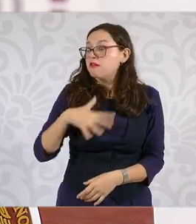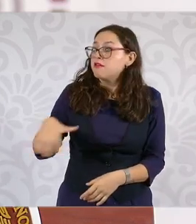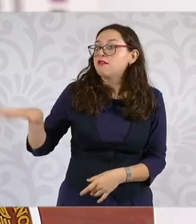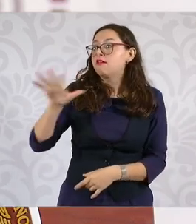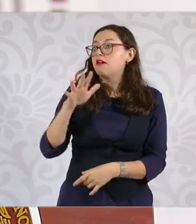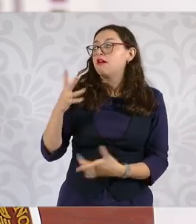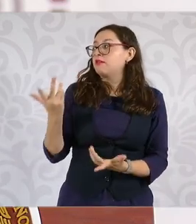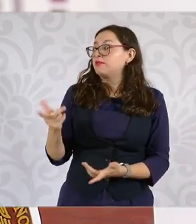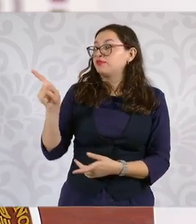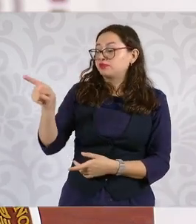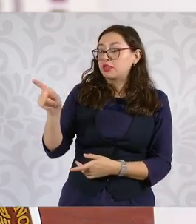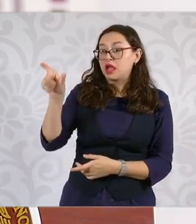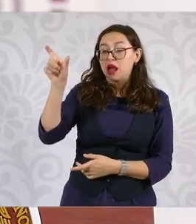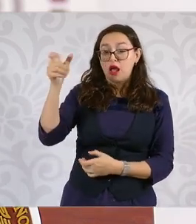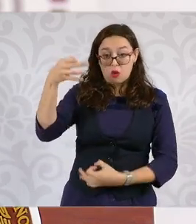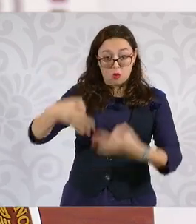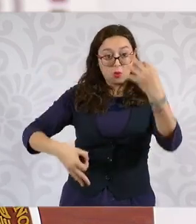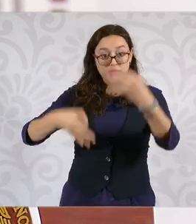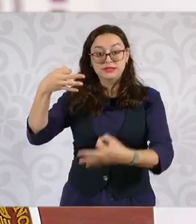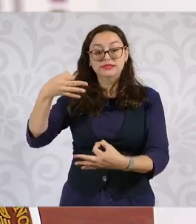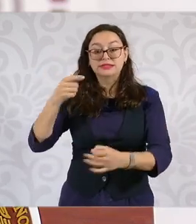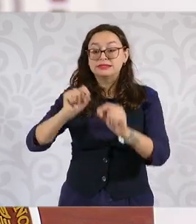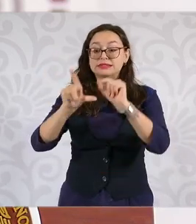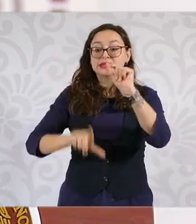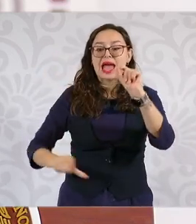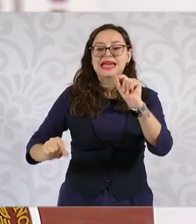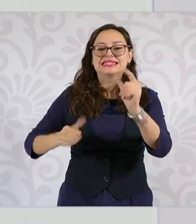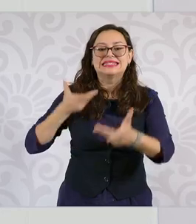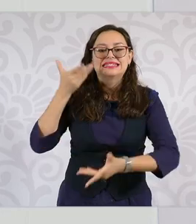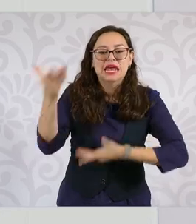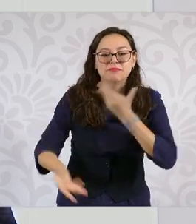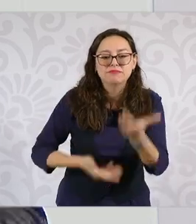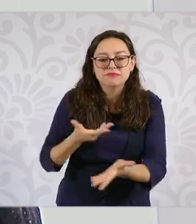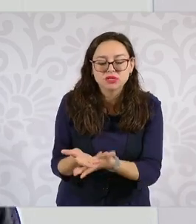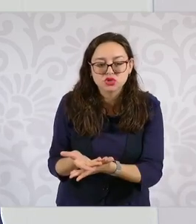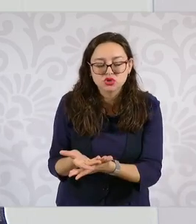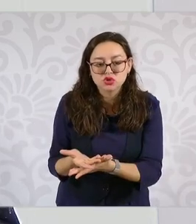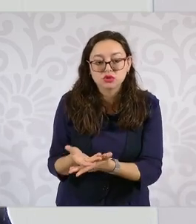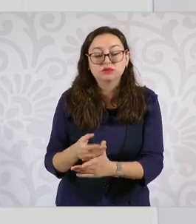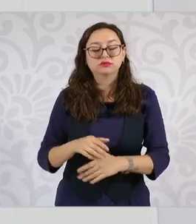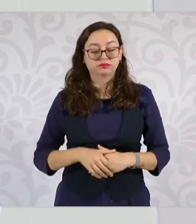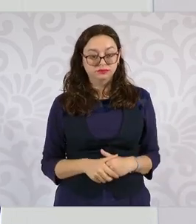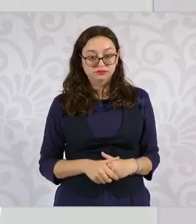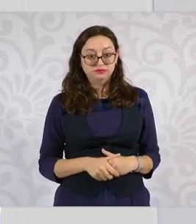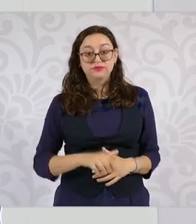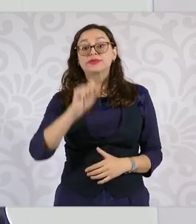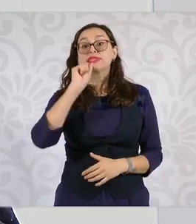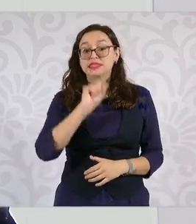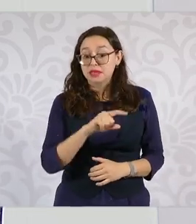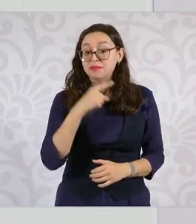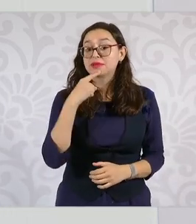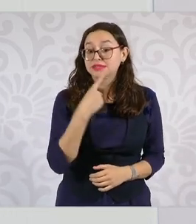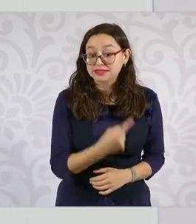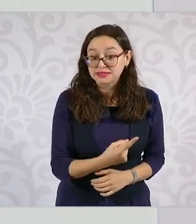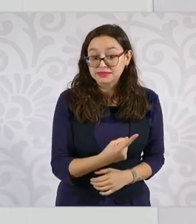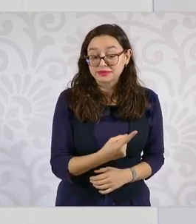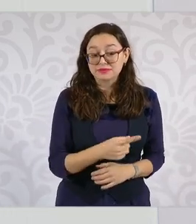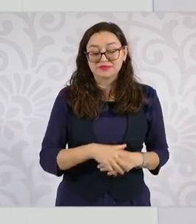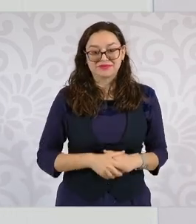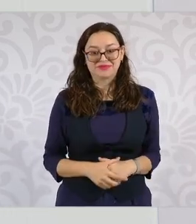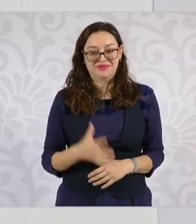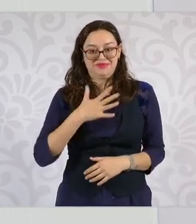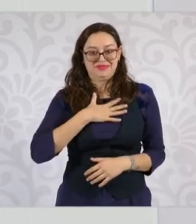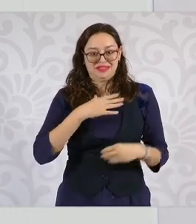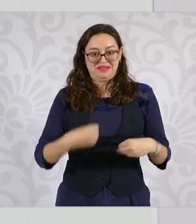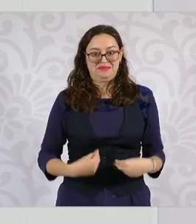que esté al servicio de la nación y también les dije toda mi vida